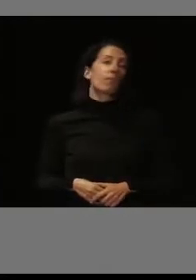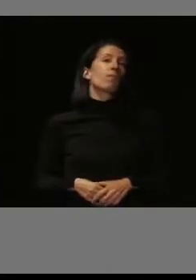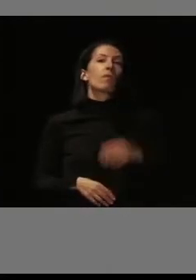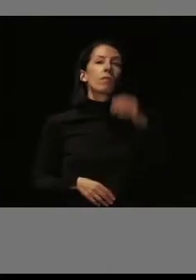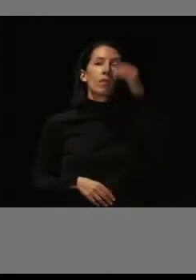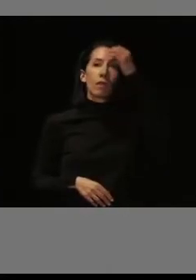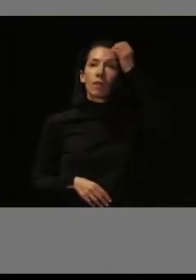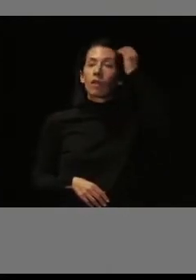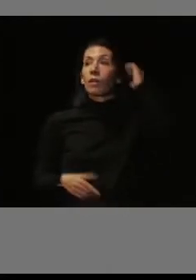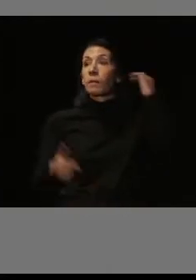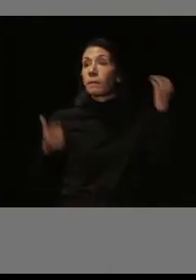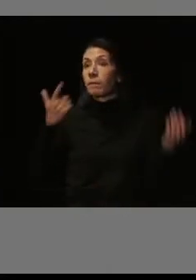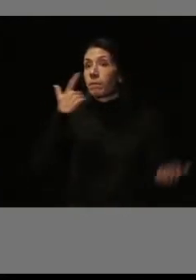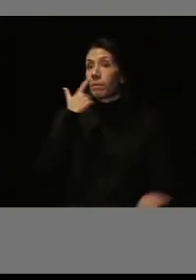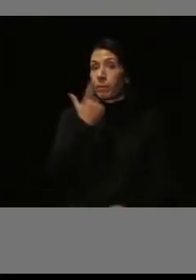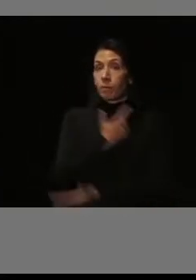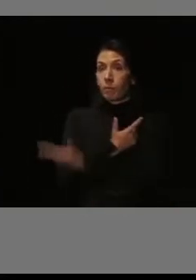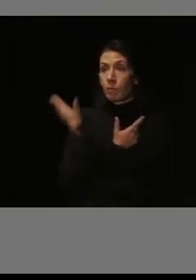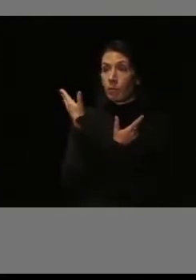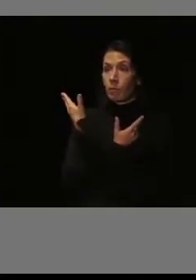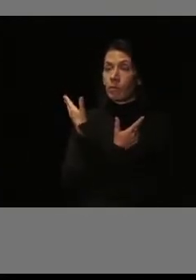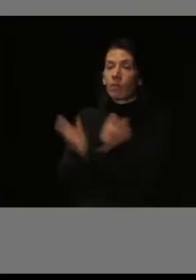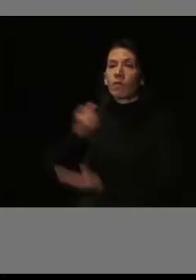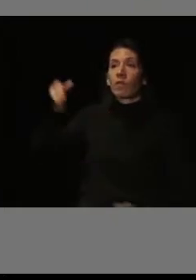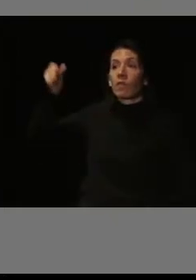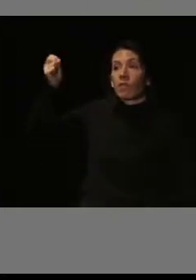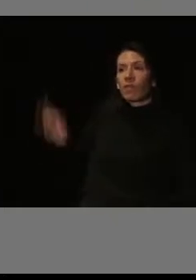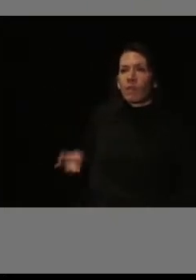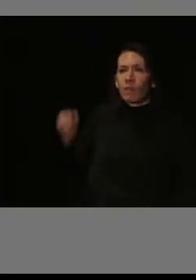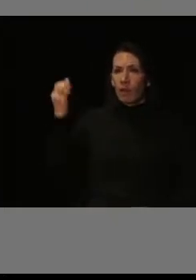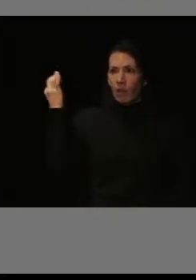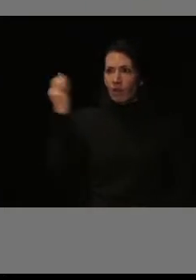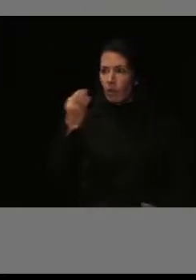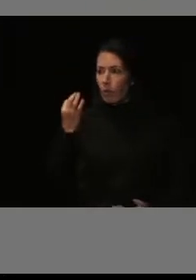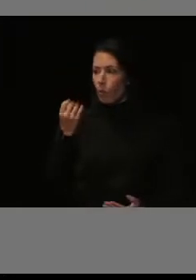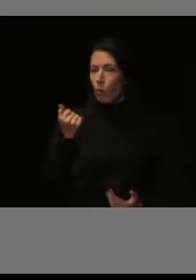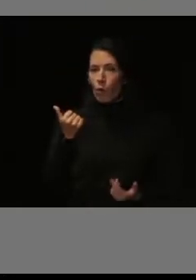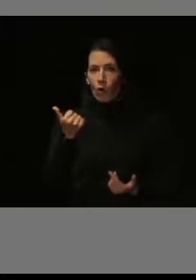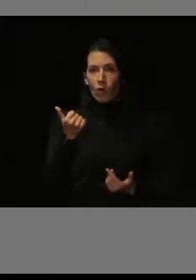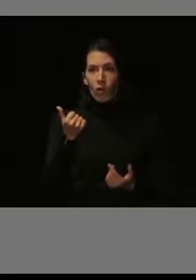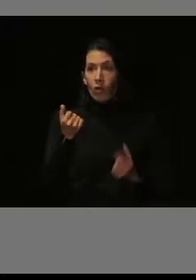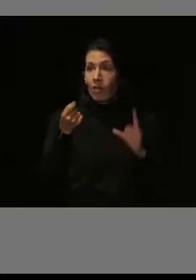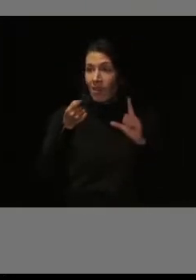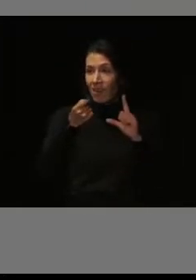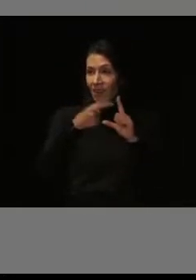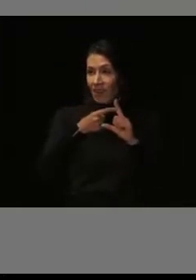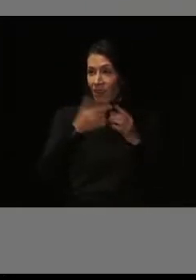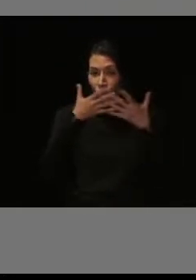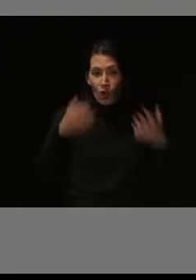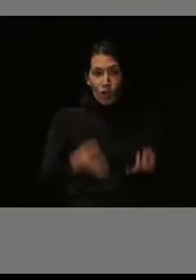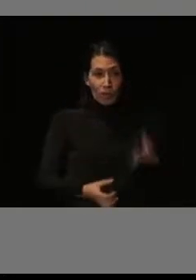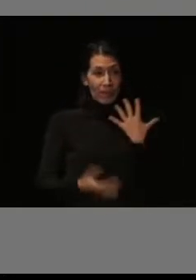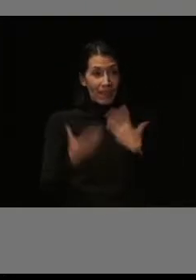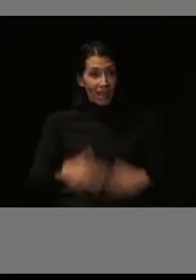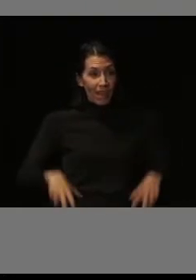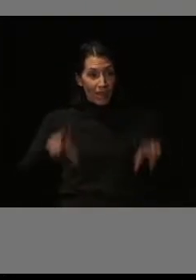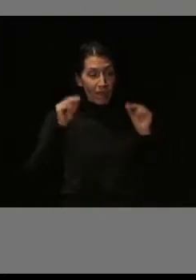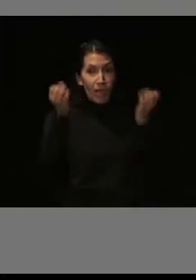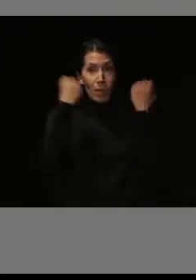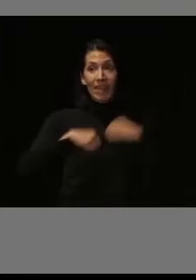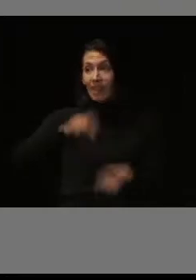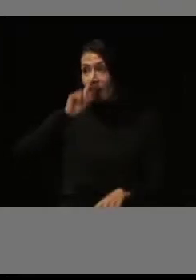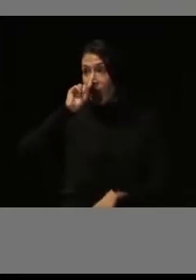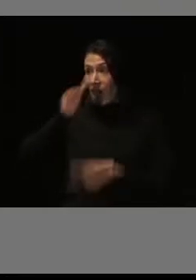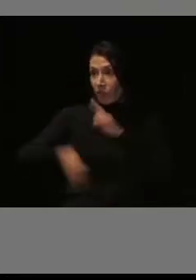Como muestra, bueno, pues aquí os pongo un extracto del correo que nos enviaron, ¿no?, una vez finalizaron las prácticas, porque al año